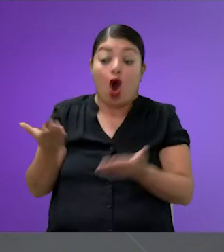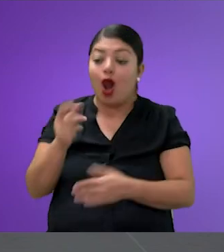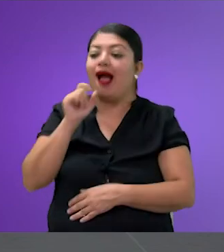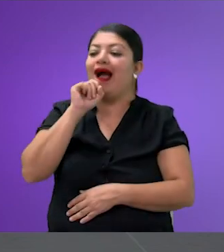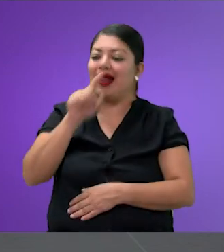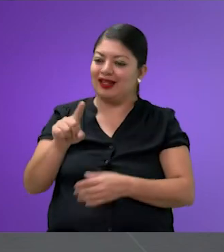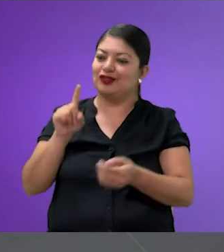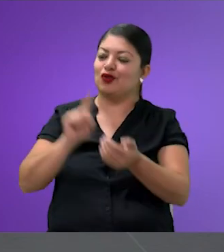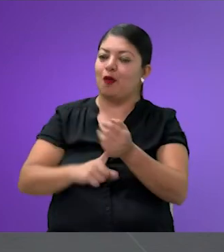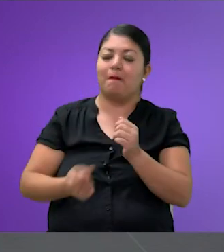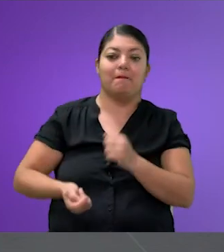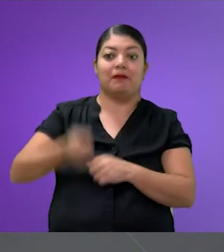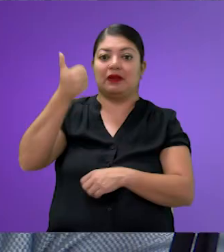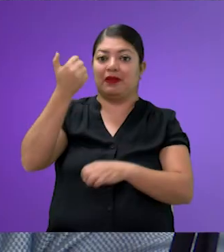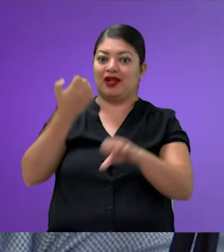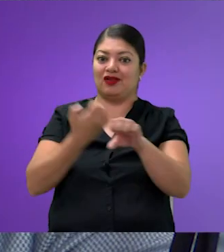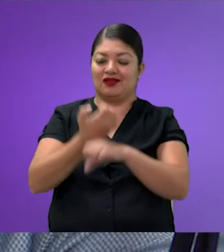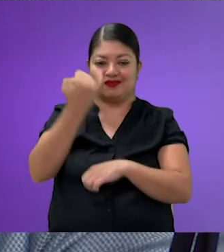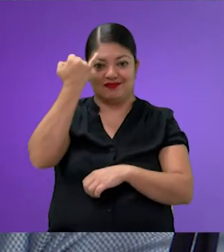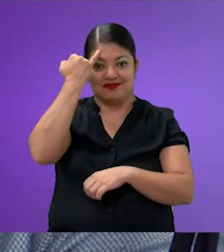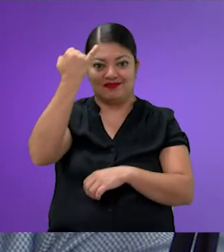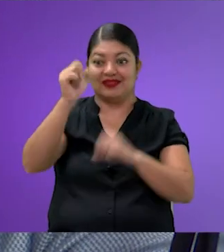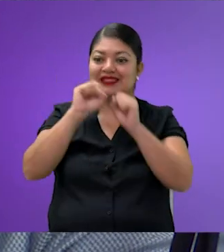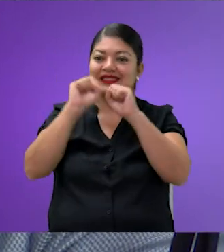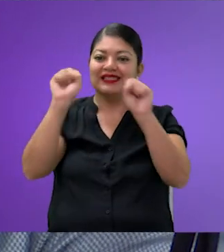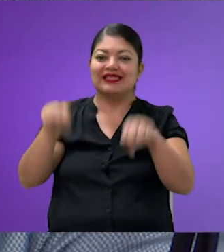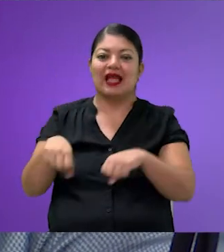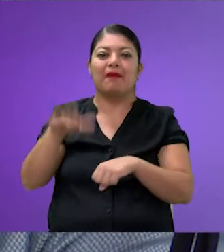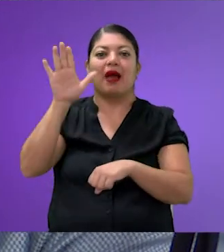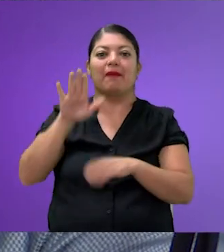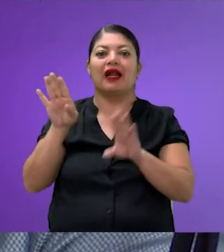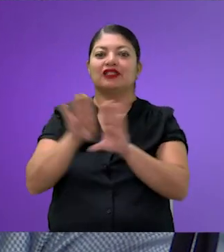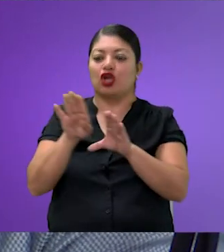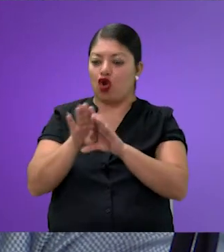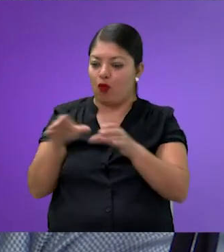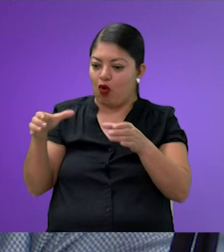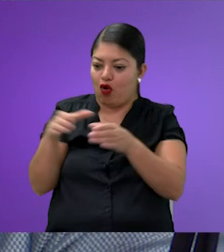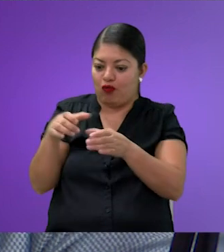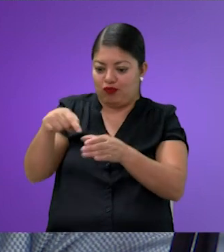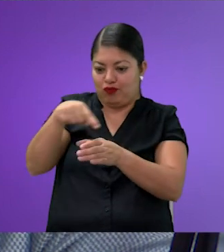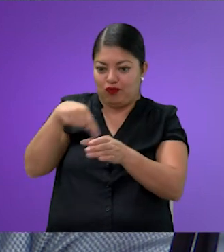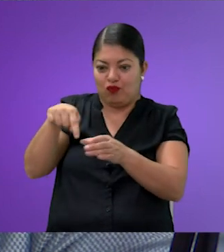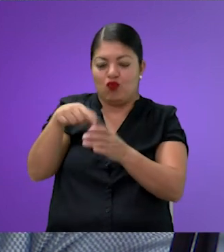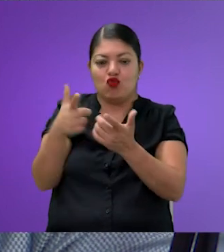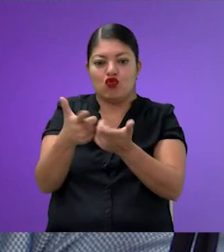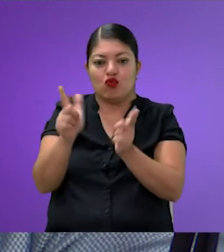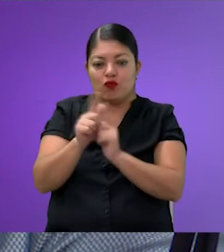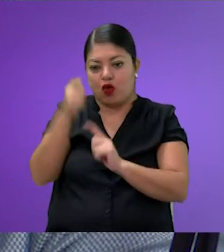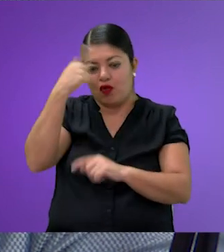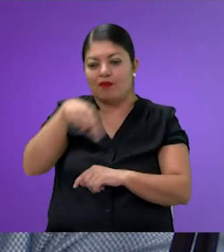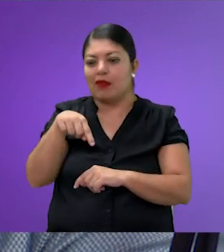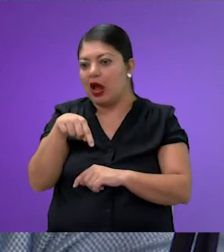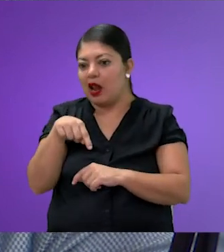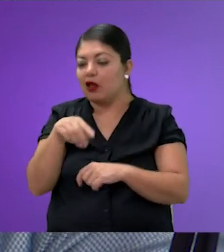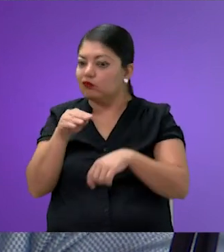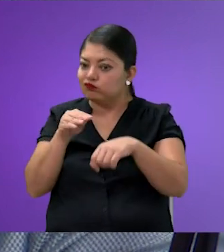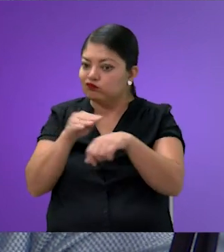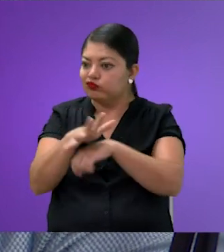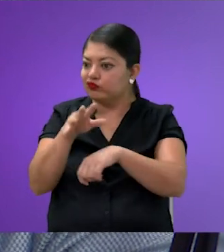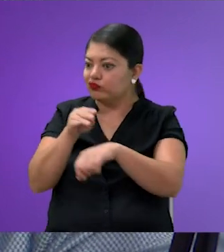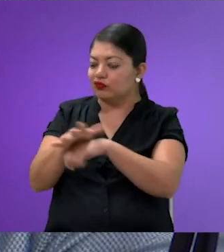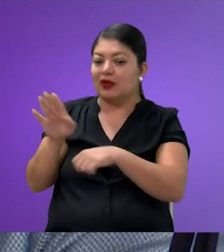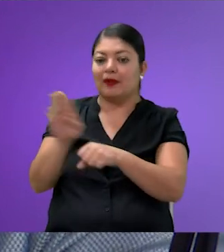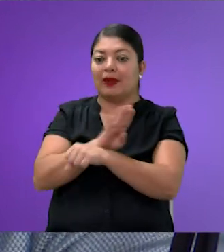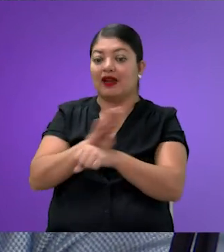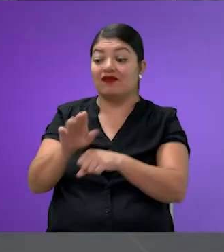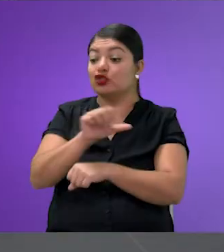Es el primer estado que crea este sistema y este con especie como de consejo para ver cómo pueden incidir en beneficio de la vida del